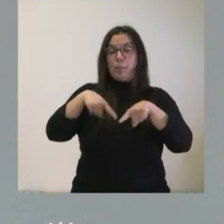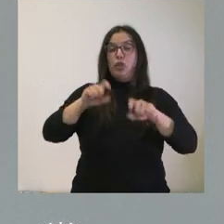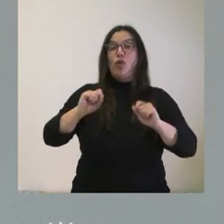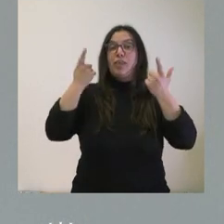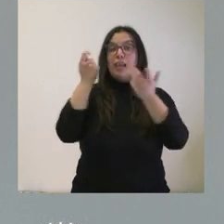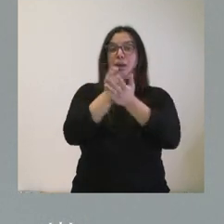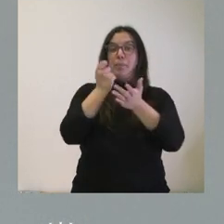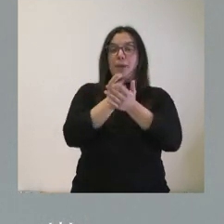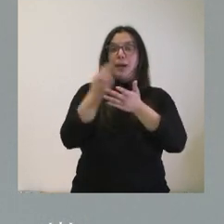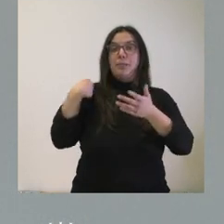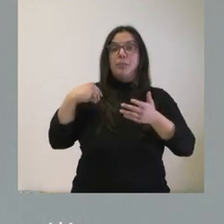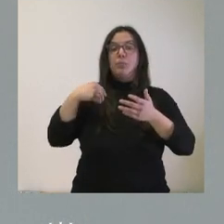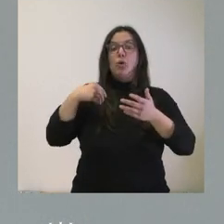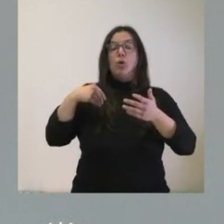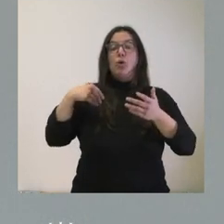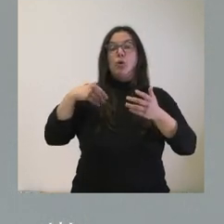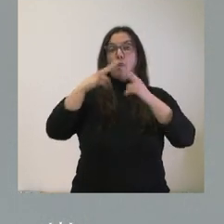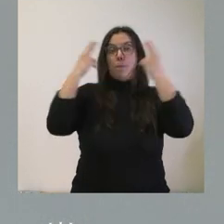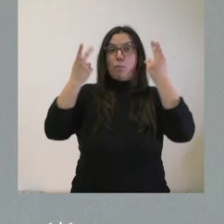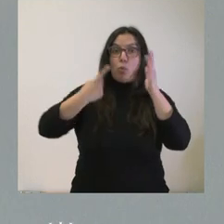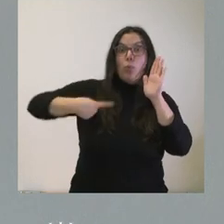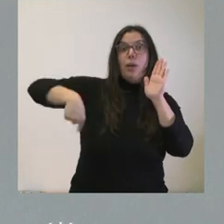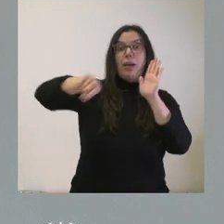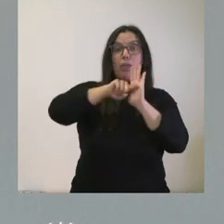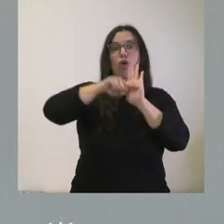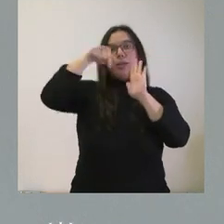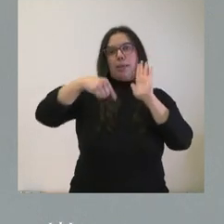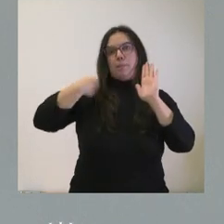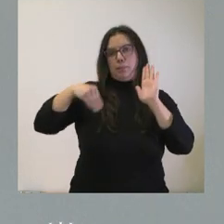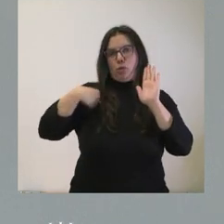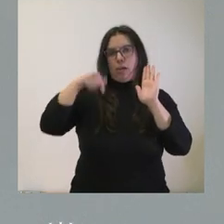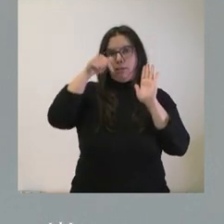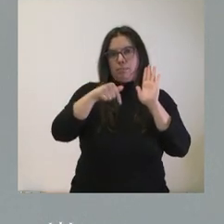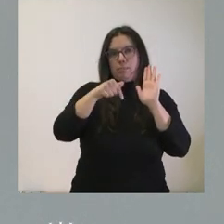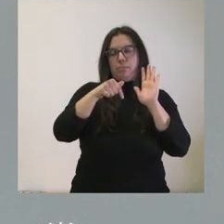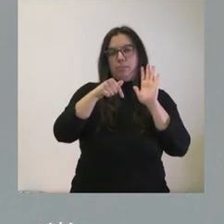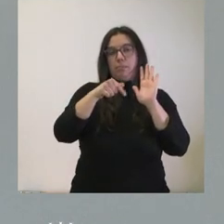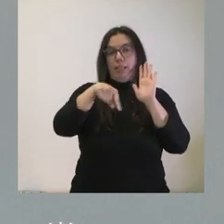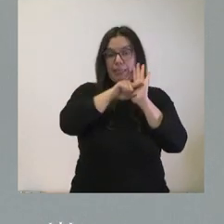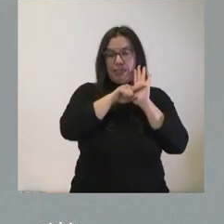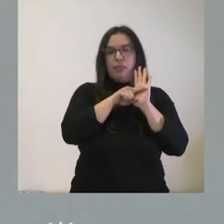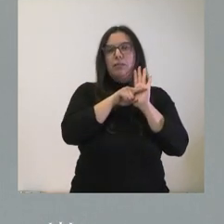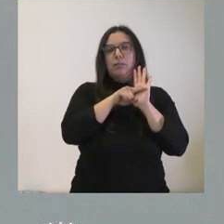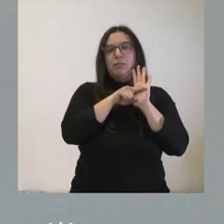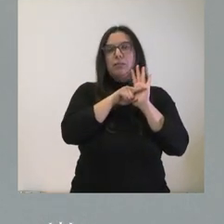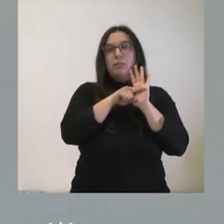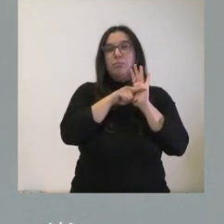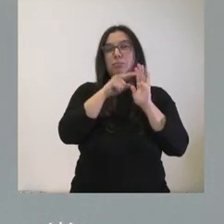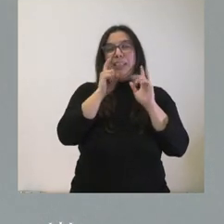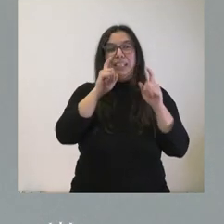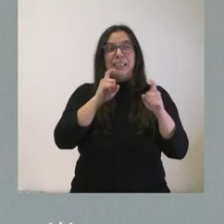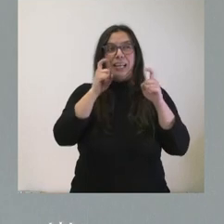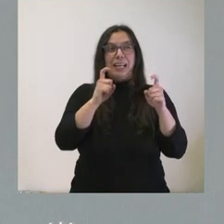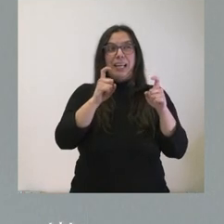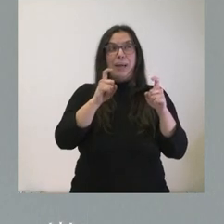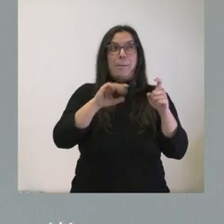de su publicación, al día de su publicación. Yo creo que me parece que intentaremos que se publique,